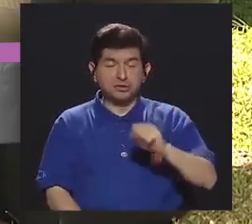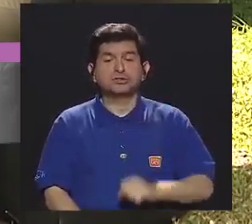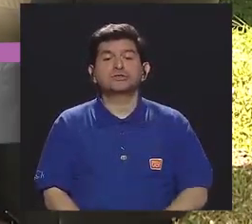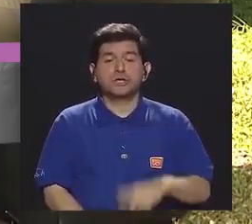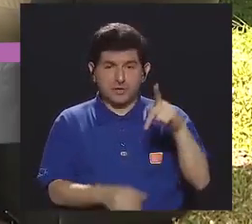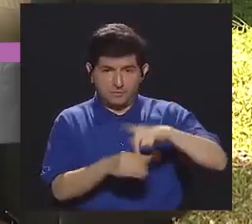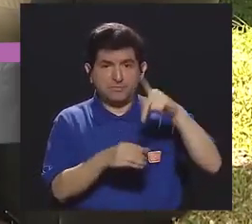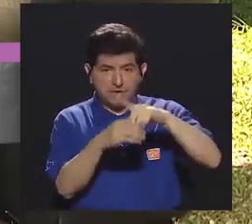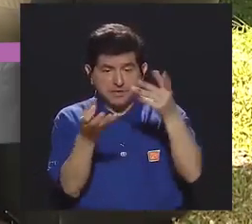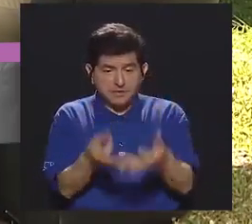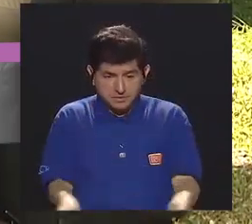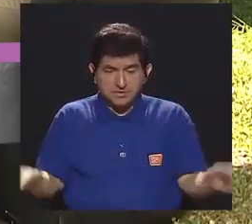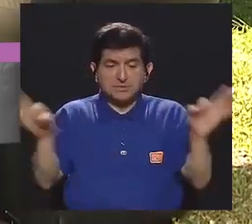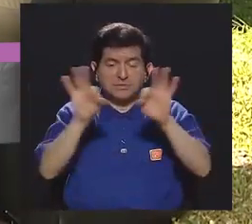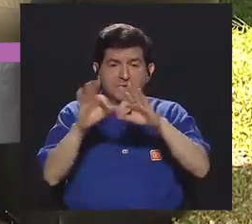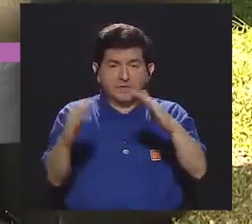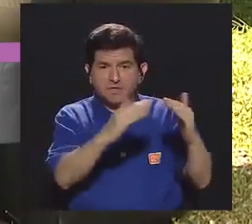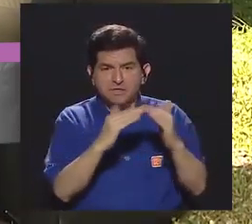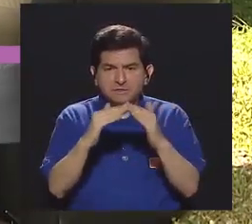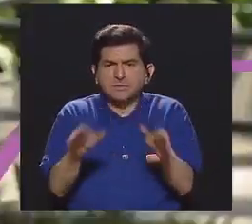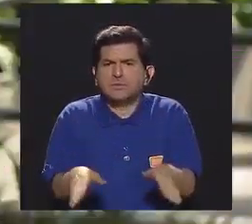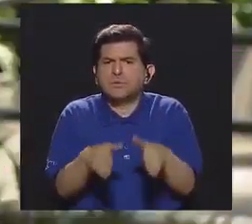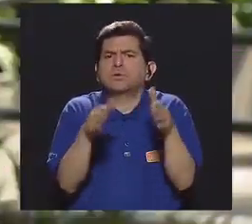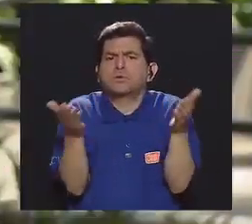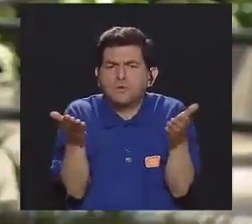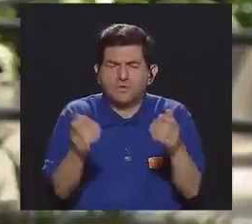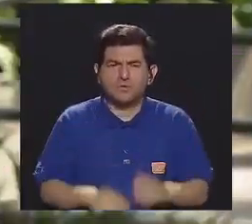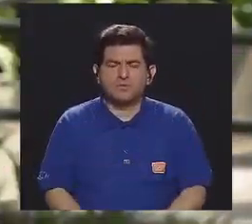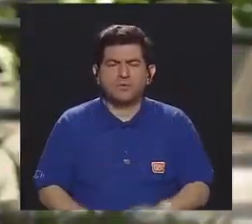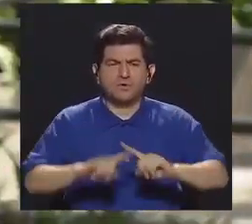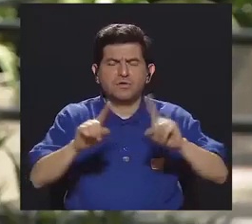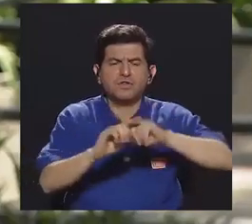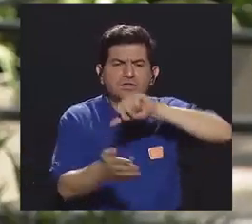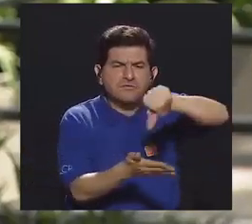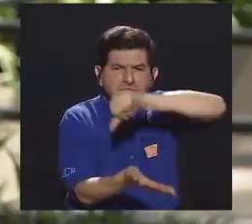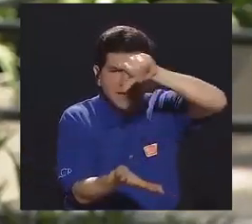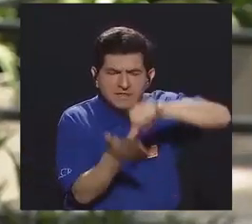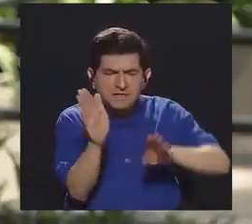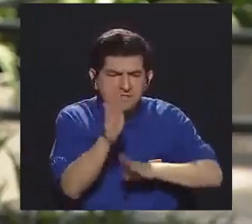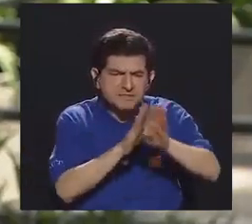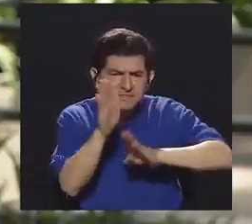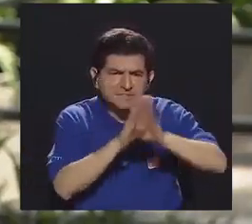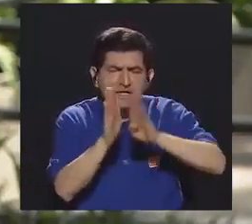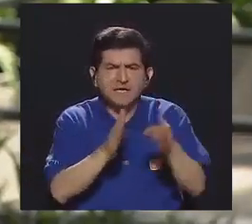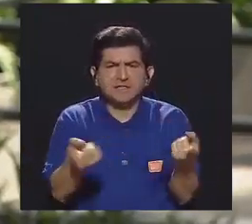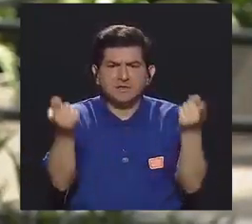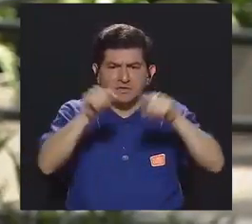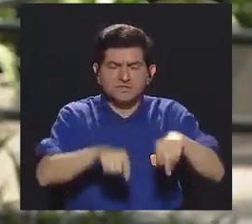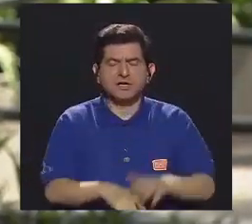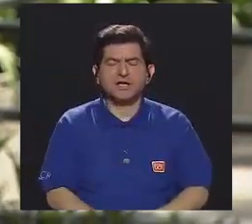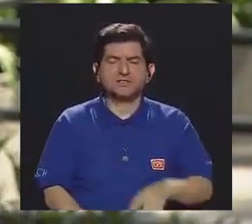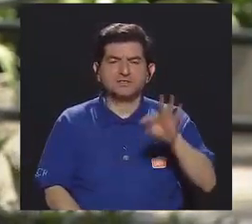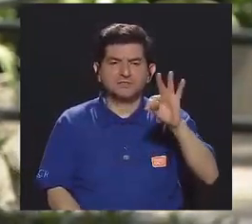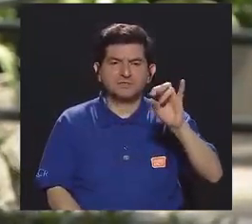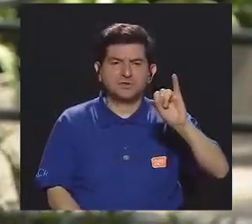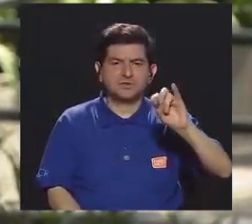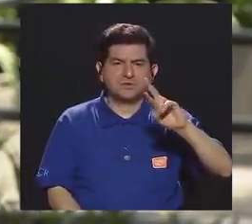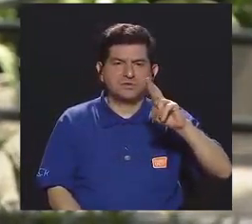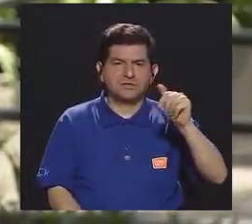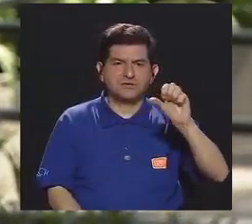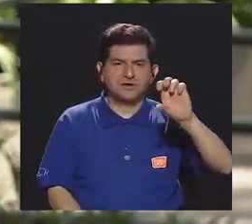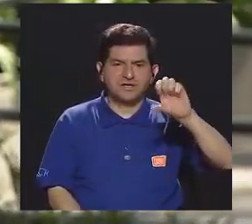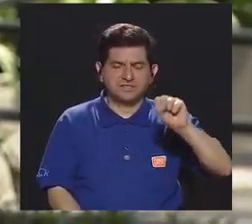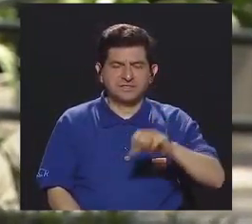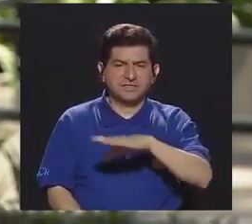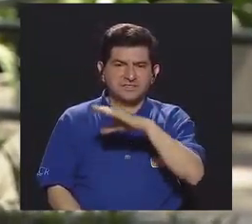importante presencia en esas comunidades mediante unos centros que ha ido desarrollando en el caso de Tibrasis con la